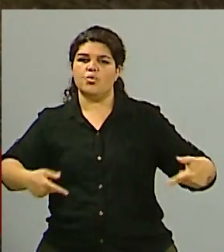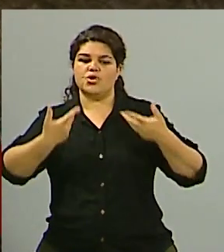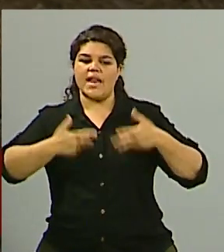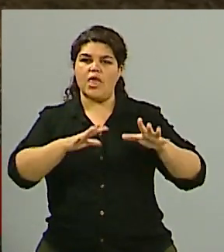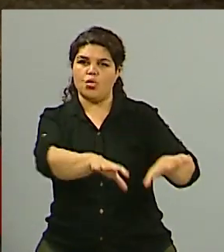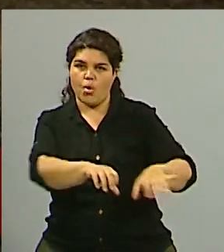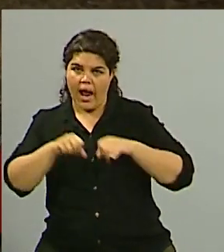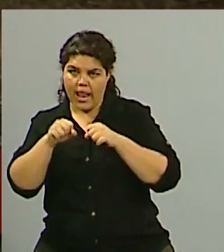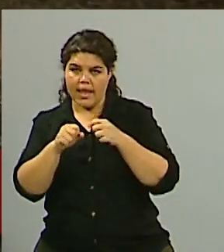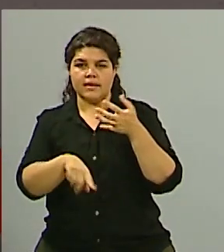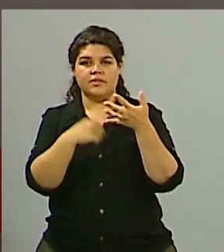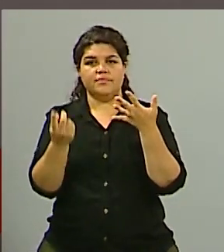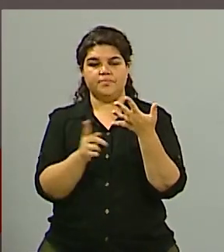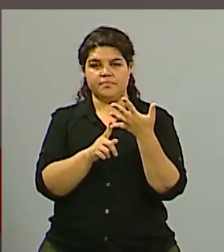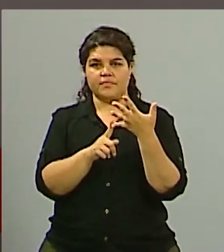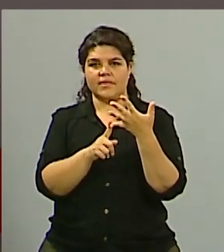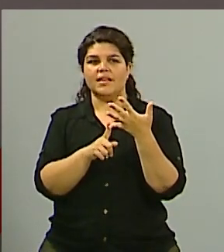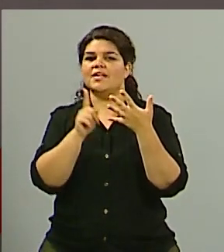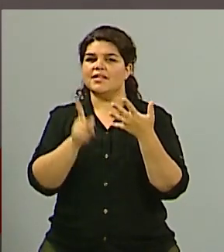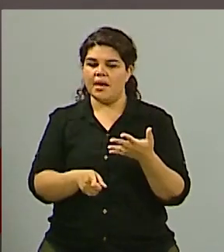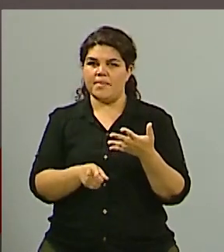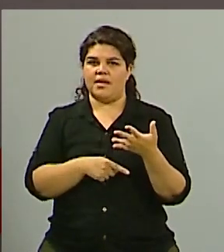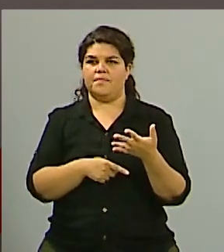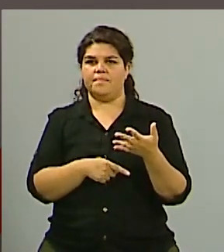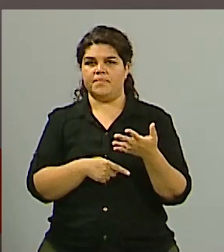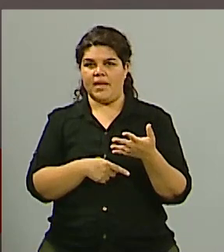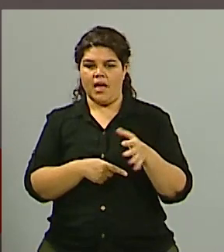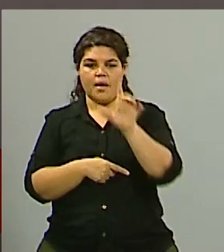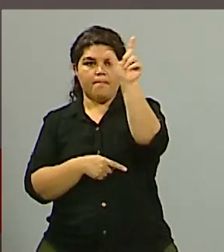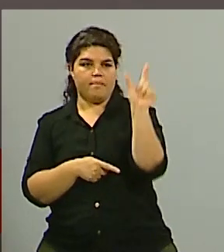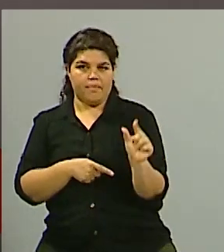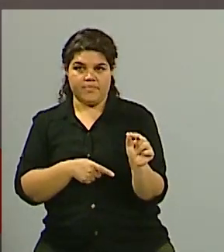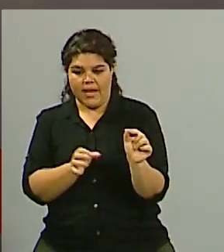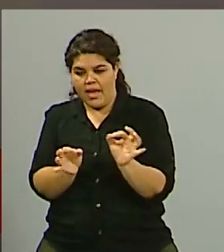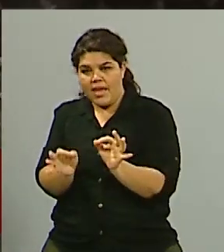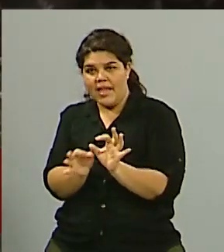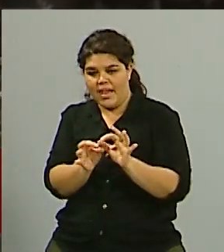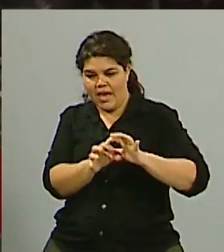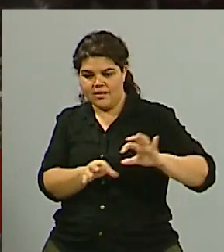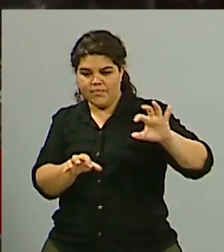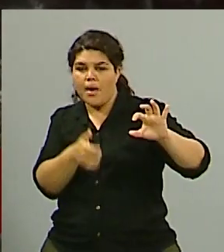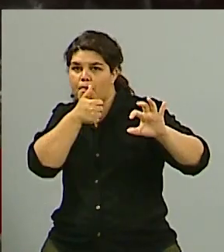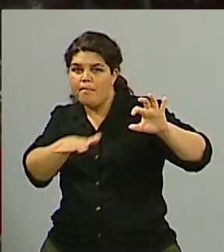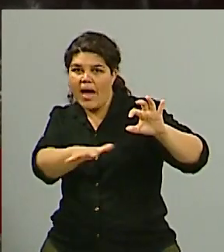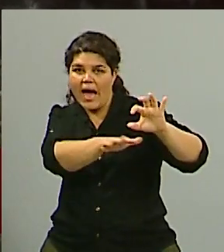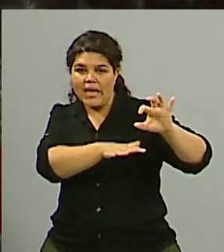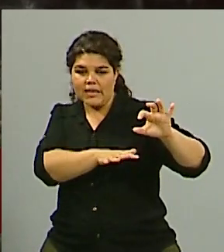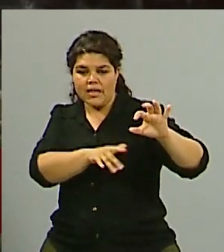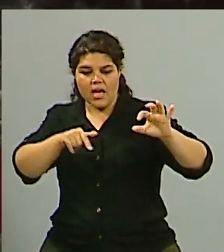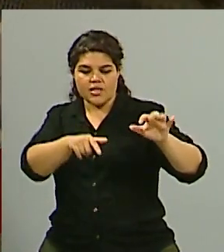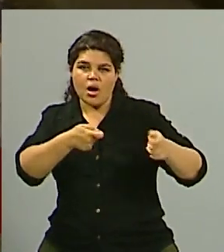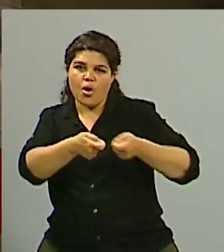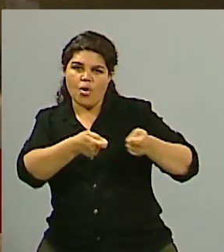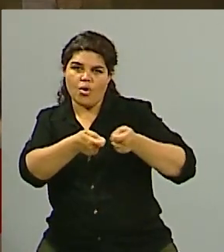lugar, la conexión aérea y marítima entre las islas y el territorio continental argentino. El gobierno británico se mantiene reticente,